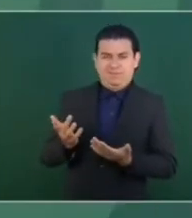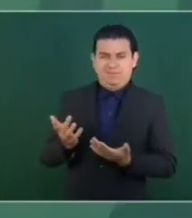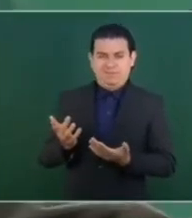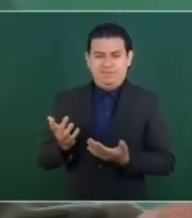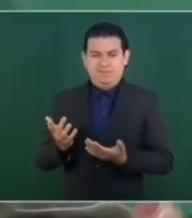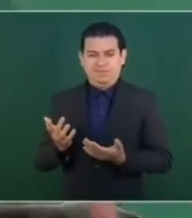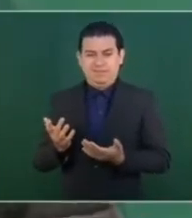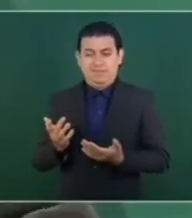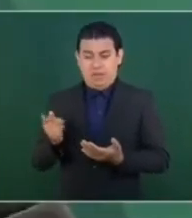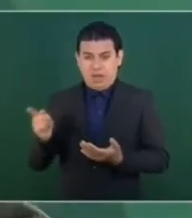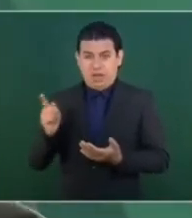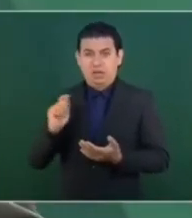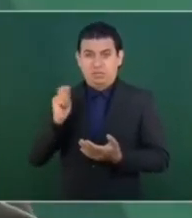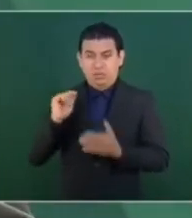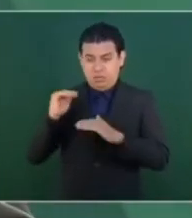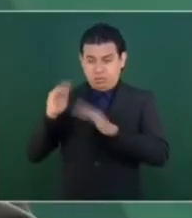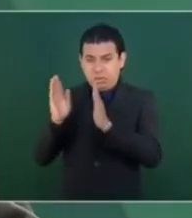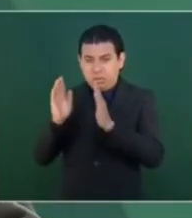acapararlo todo.